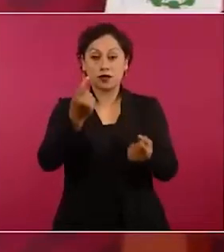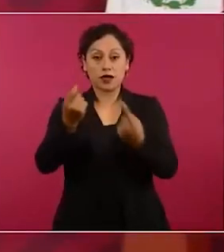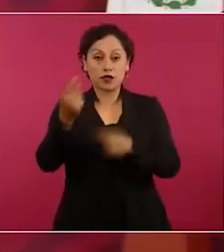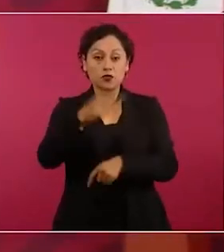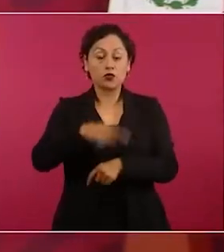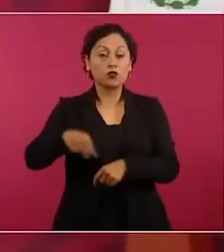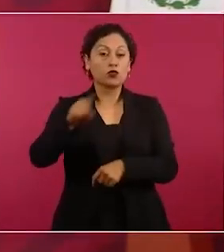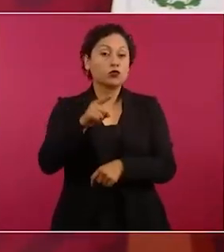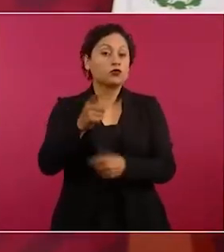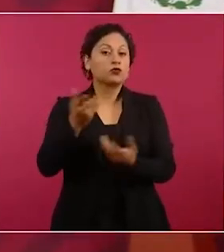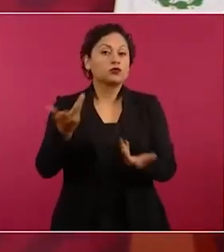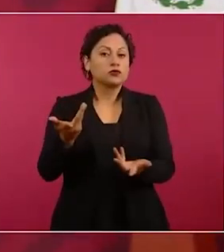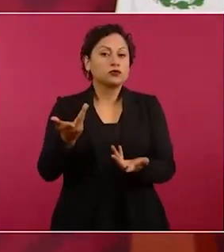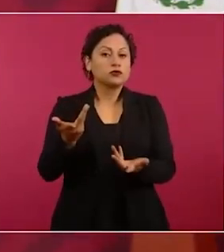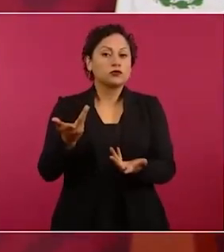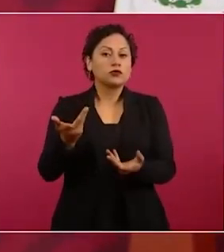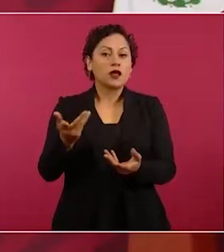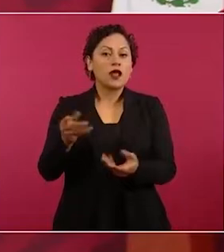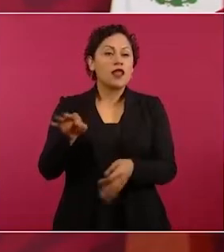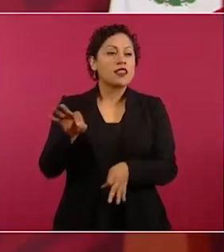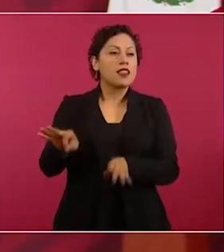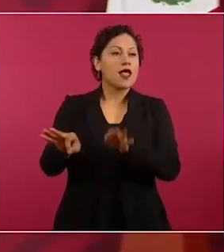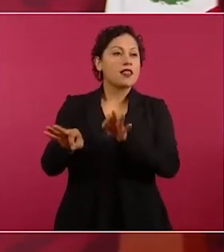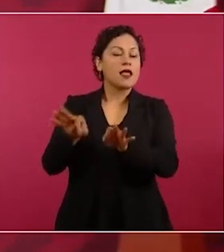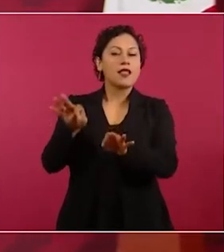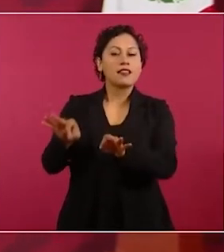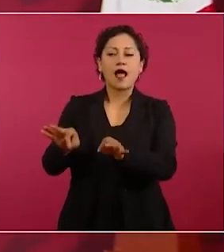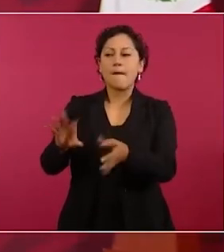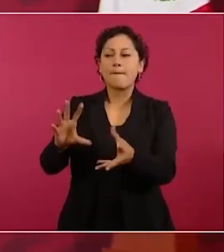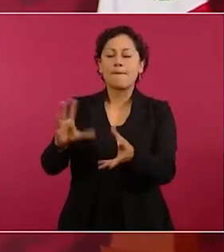y tampoco quieren,